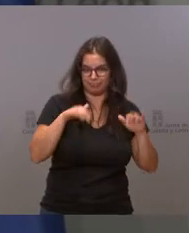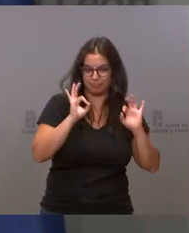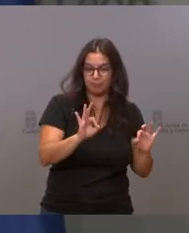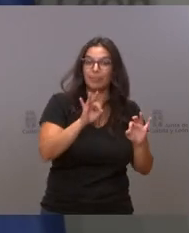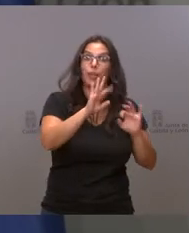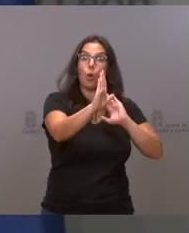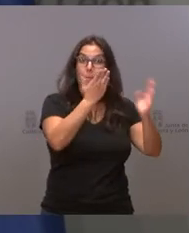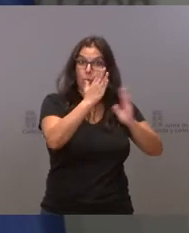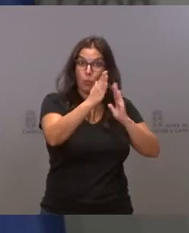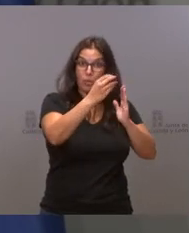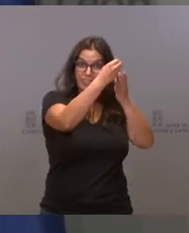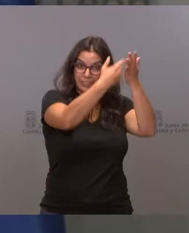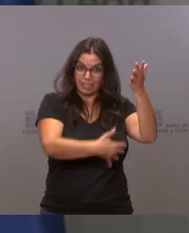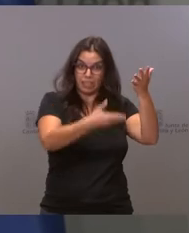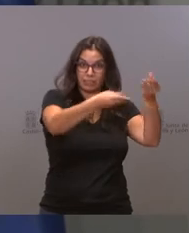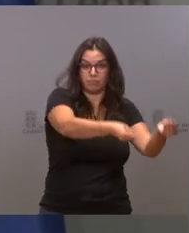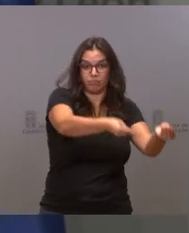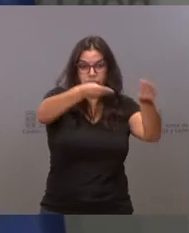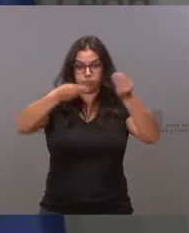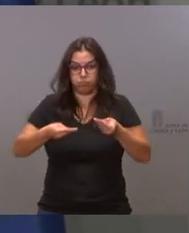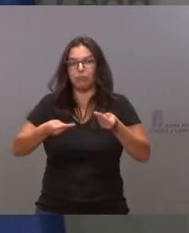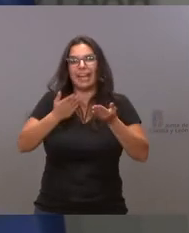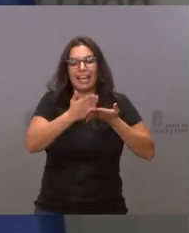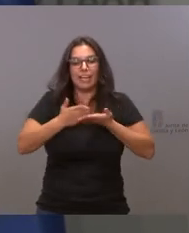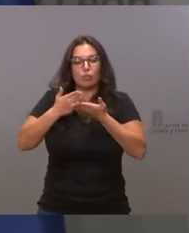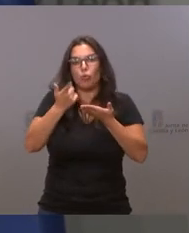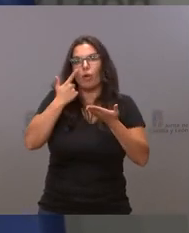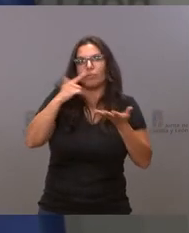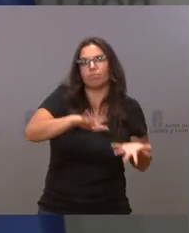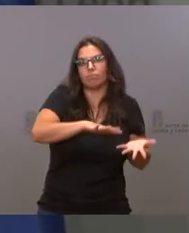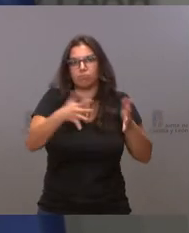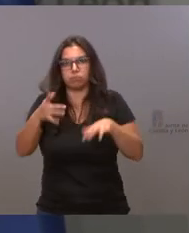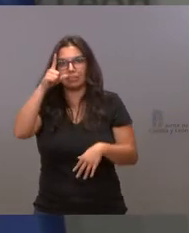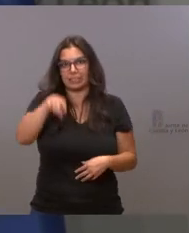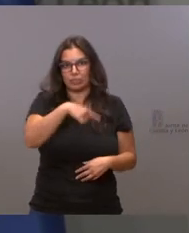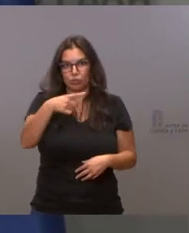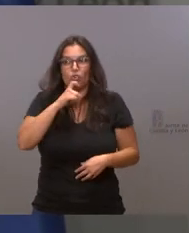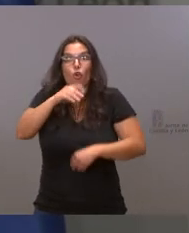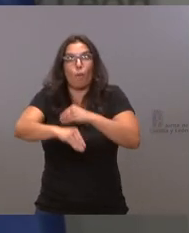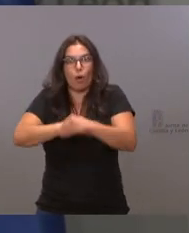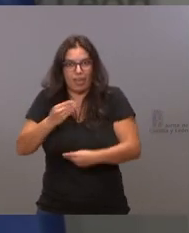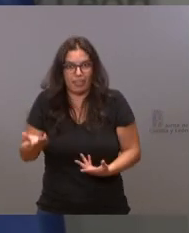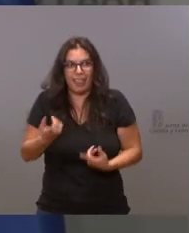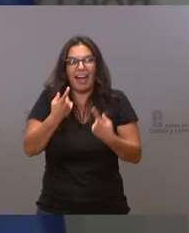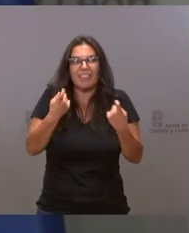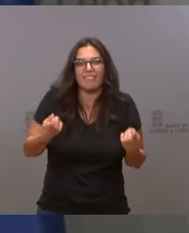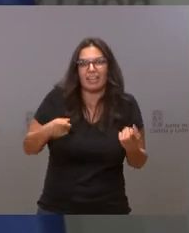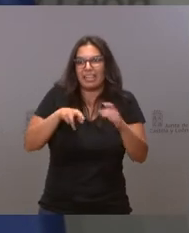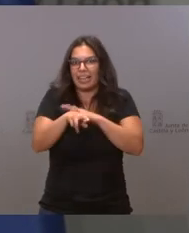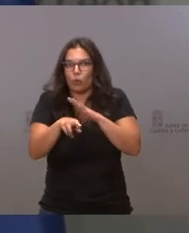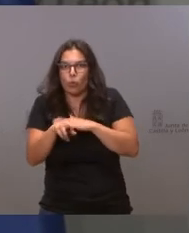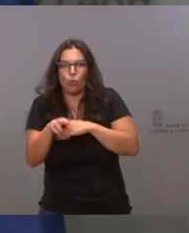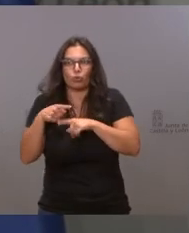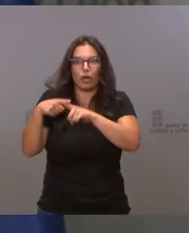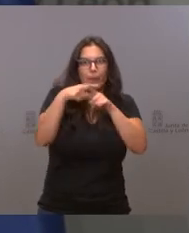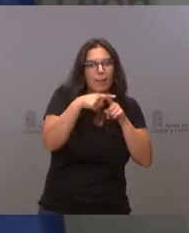propuestas se hace un estudio de implementación de cómo se convierten esas propuestas en realidad, qué se necesita, qué medios se necesitan, cómo se